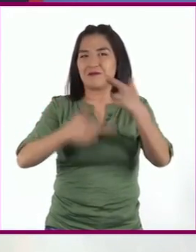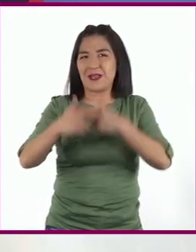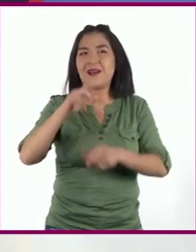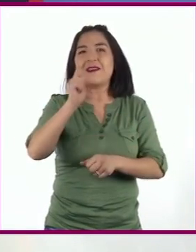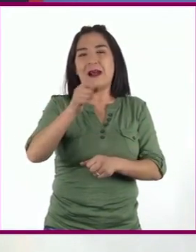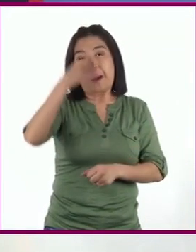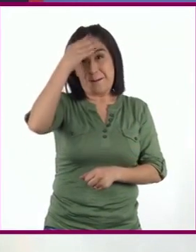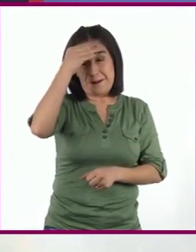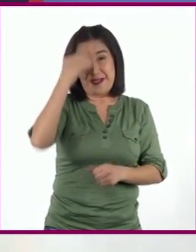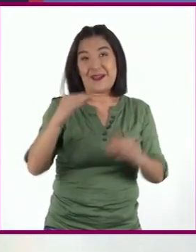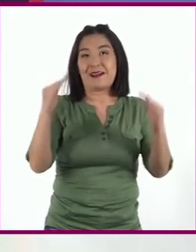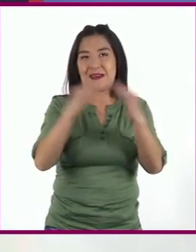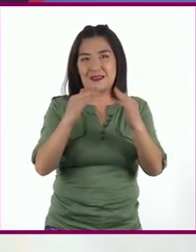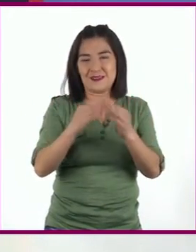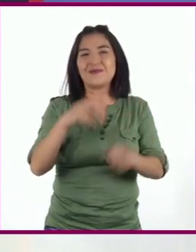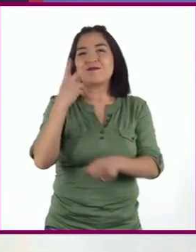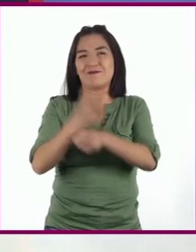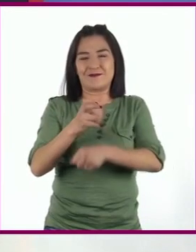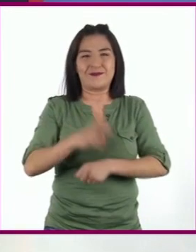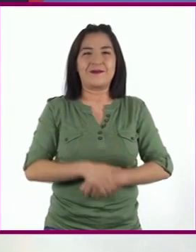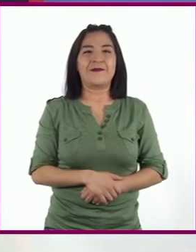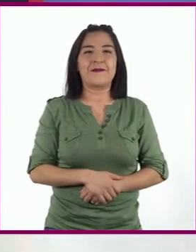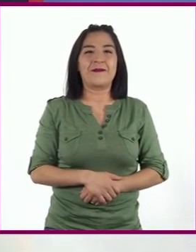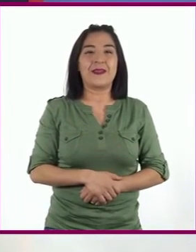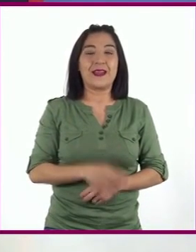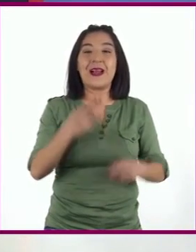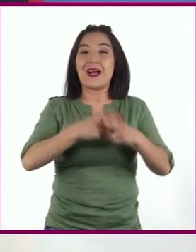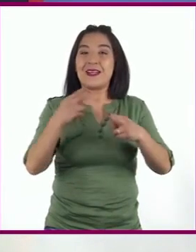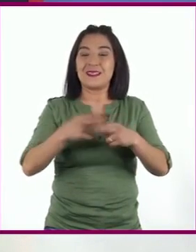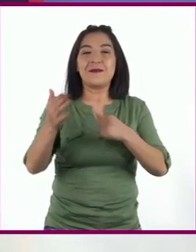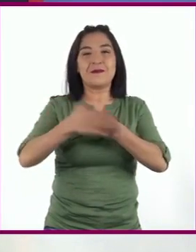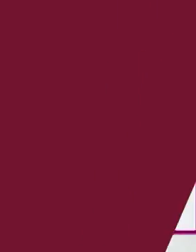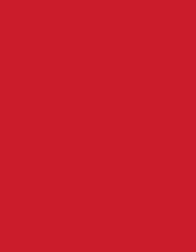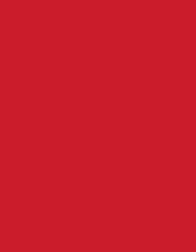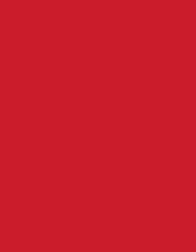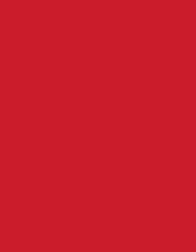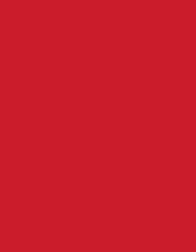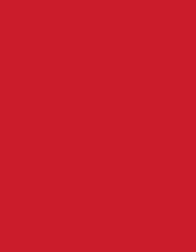programa Aprende en Casa 2 ¡Hasta la próxima!